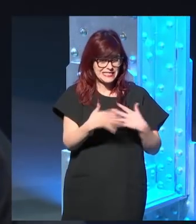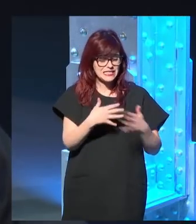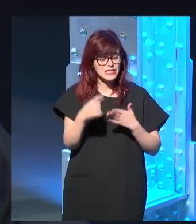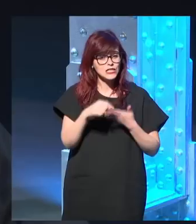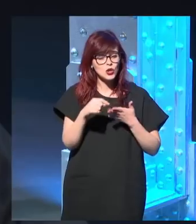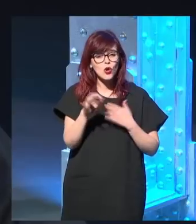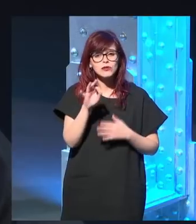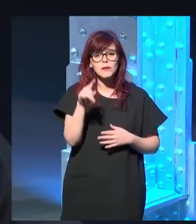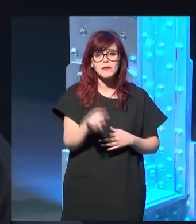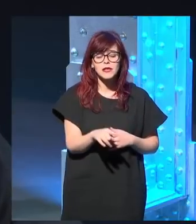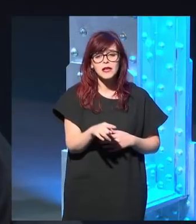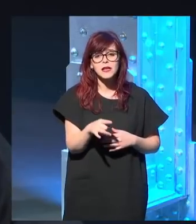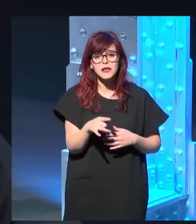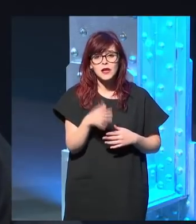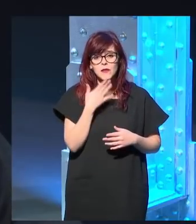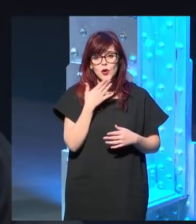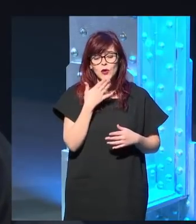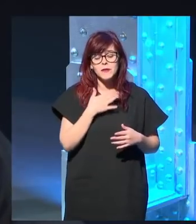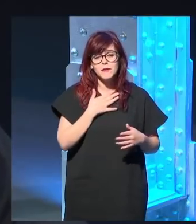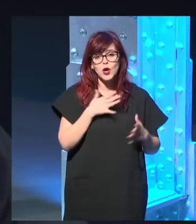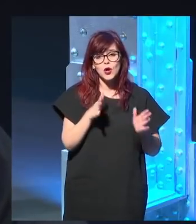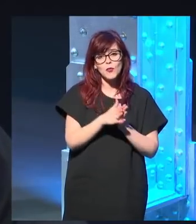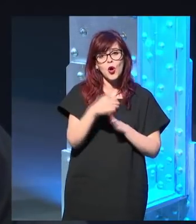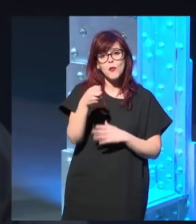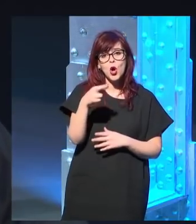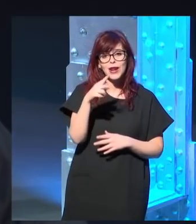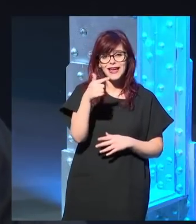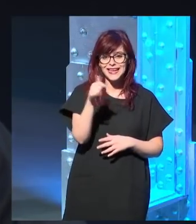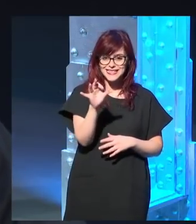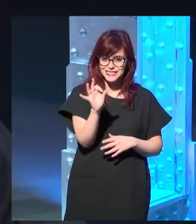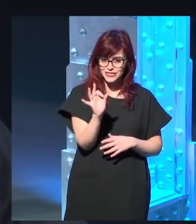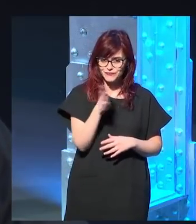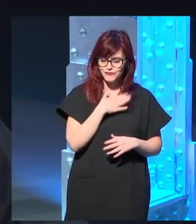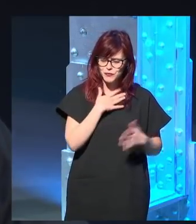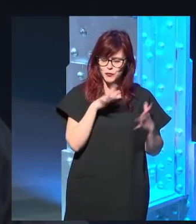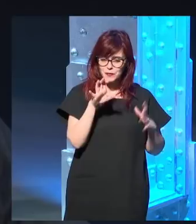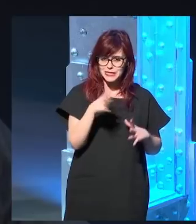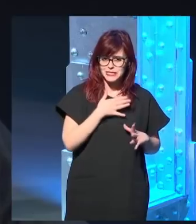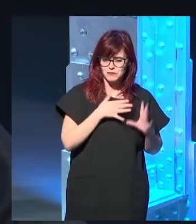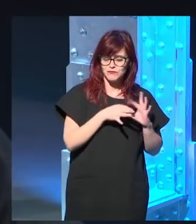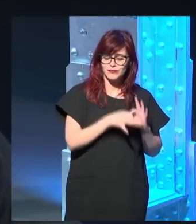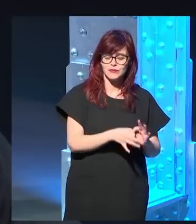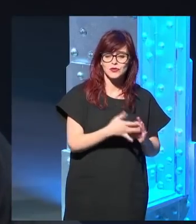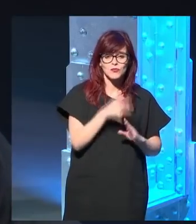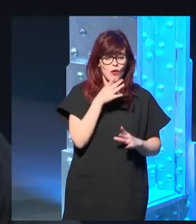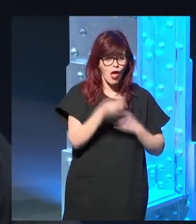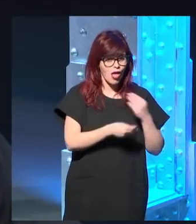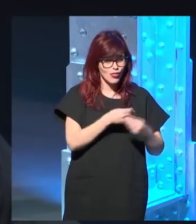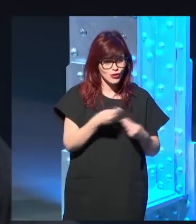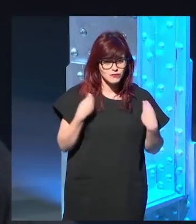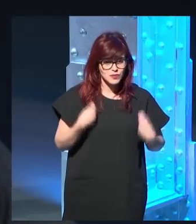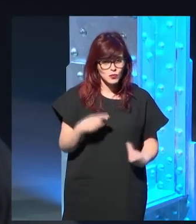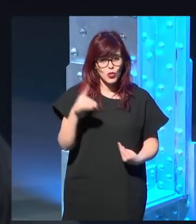Bueno, para ir a mi compatriota Borges, Borges está haciendo lo mismo que